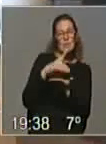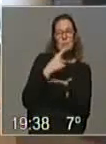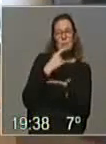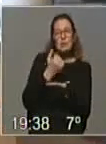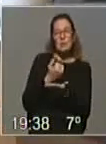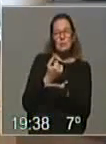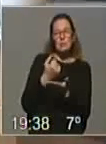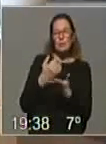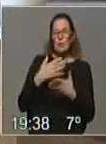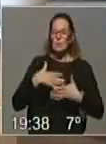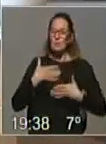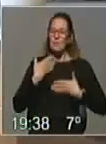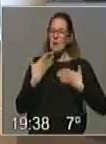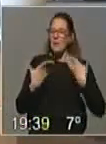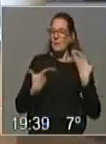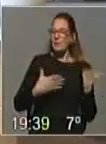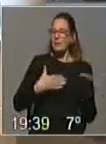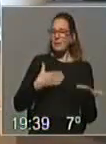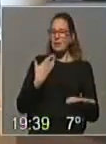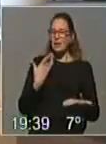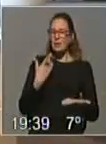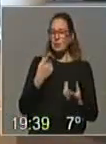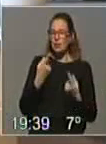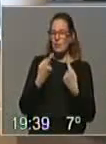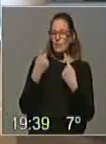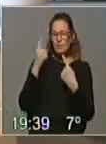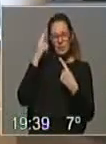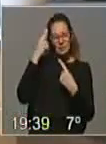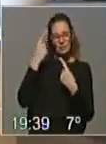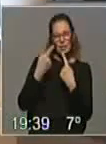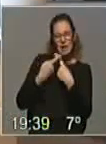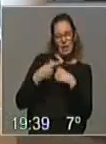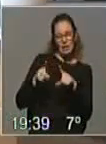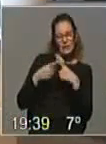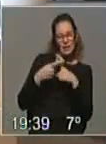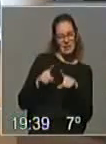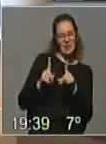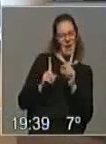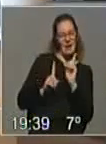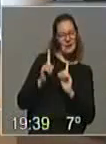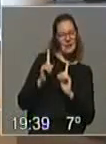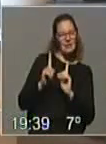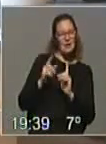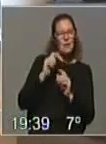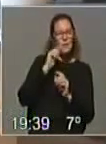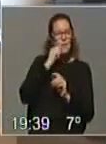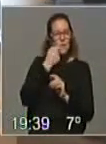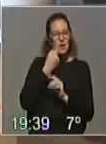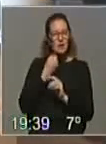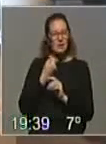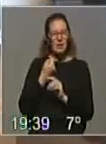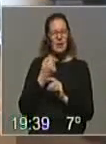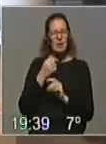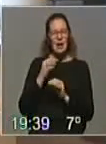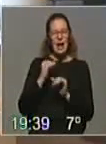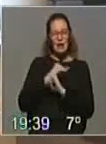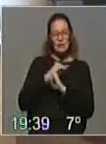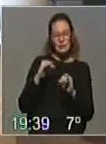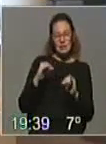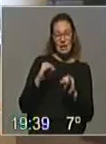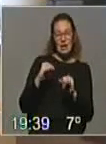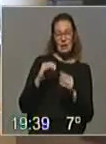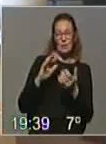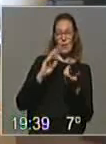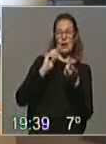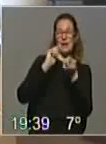elemento de expresión, porque nosotros creemos que la diferencia es un valor artístico, pero es verdad que al final sí que está sirviendo como elemento